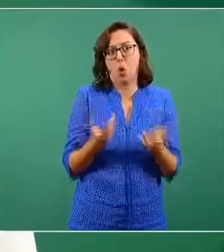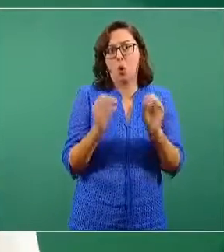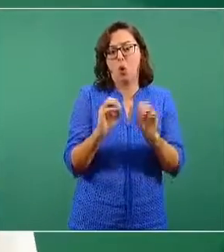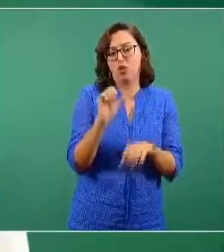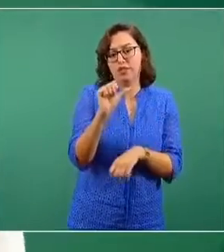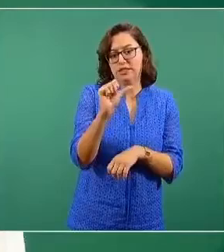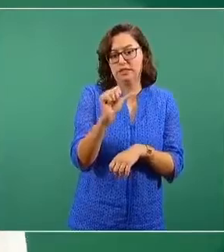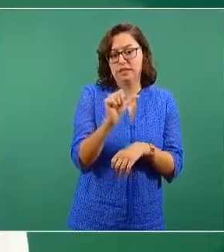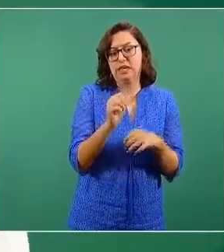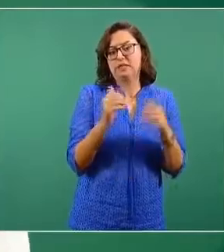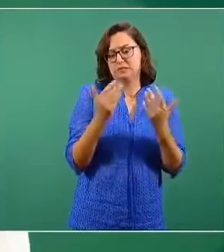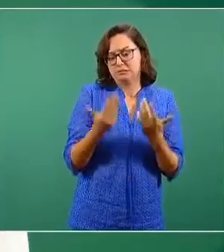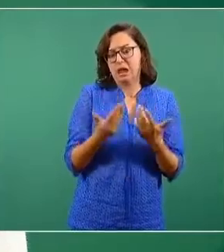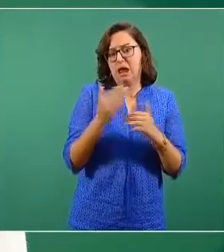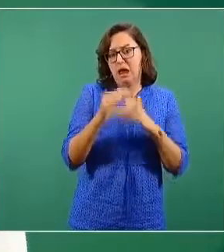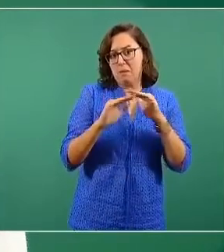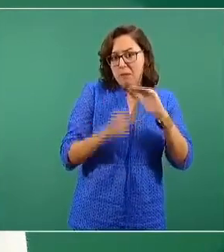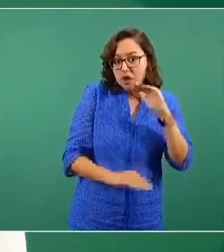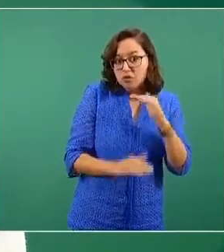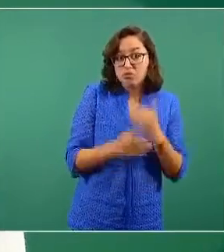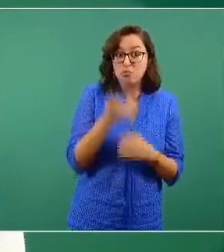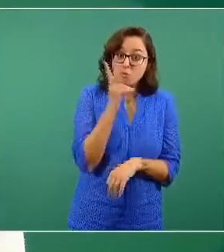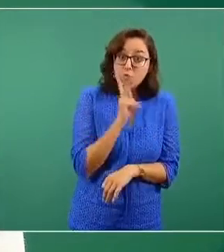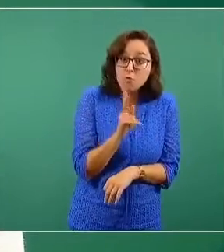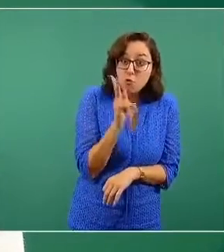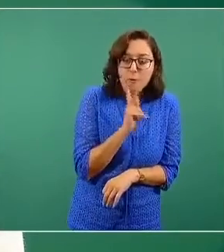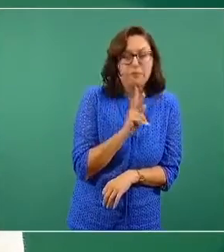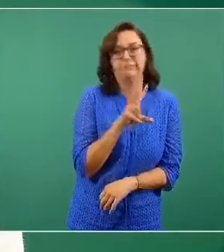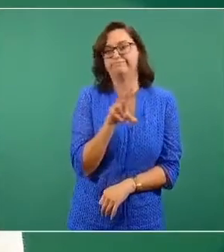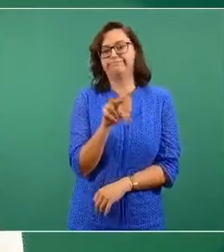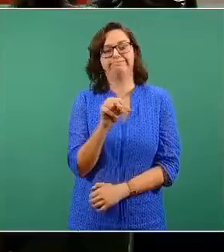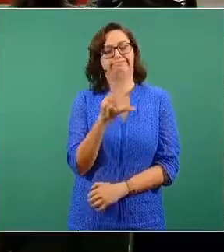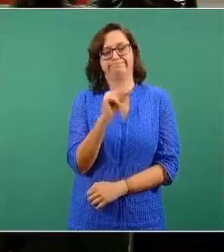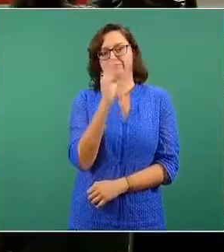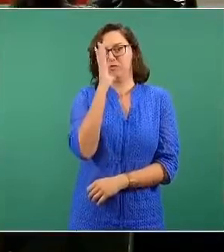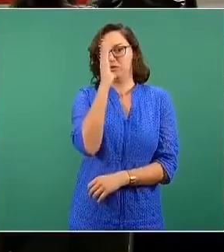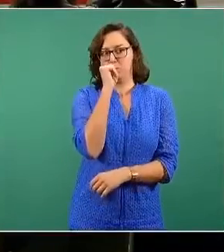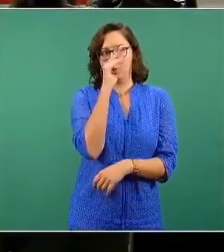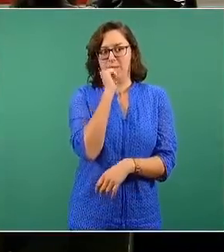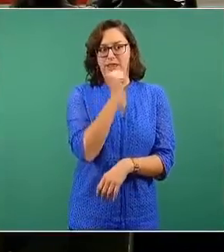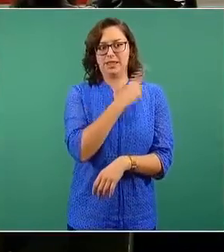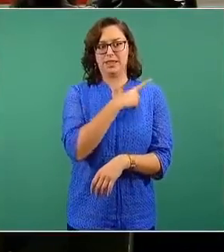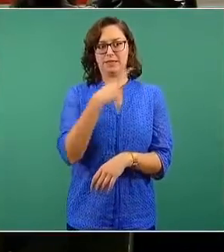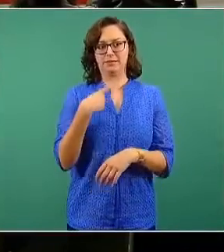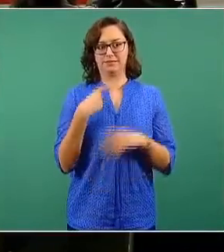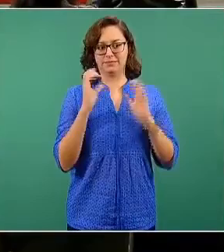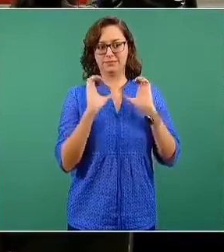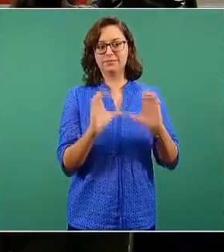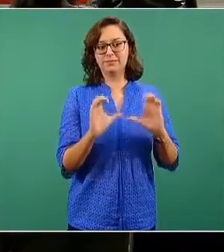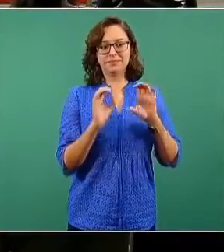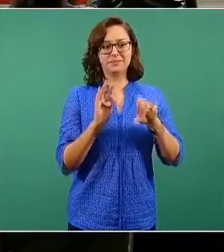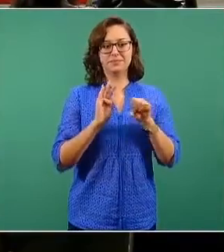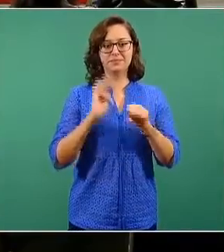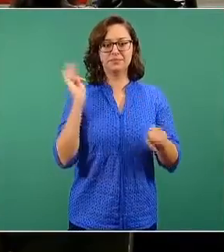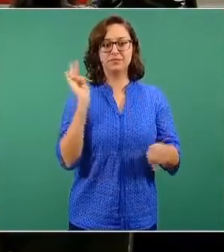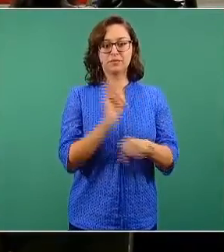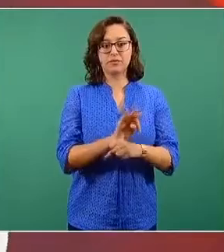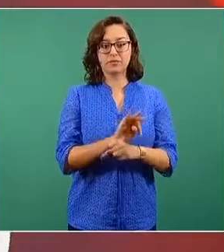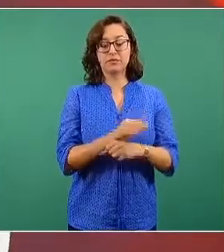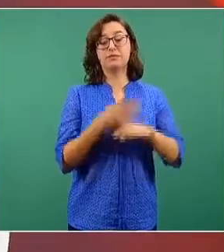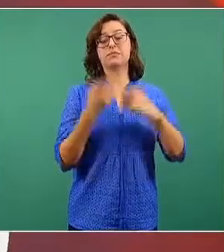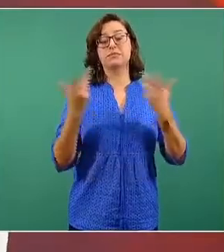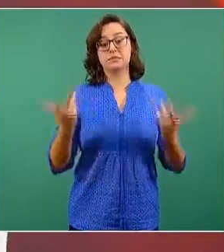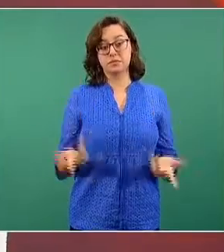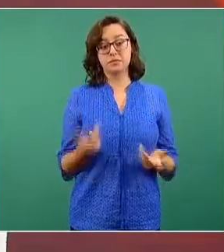16 a 18 años. Y en su momento, las compañías